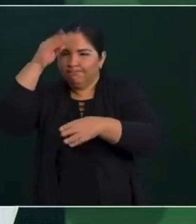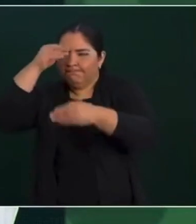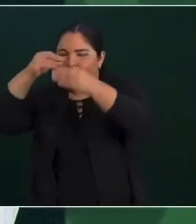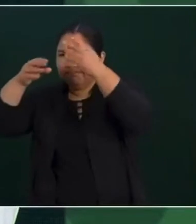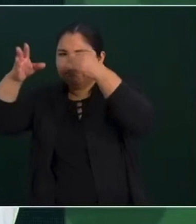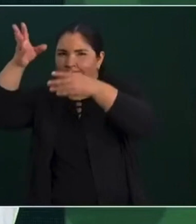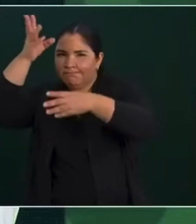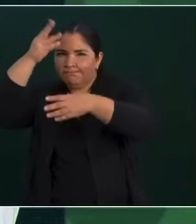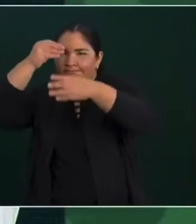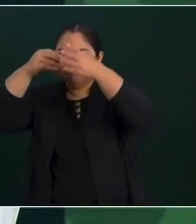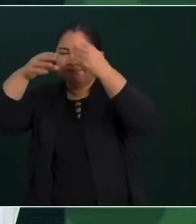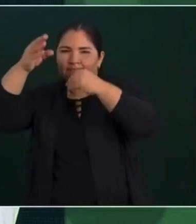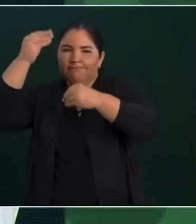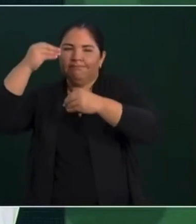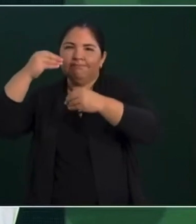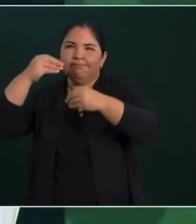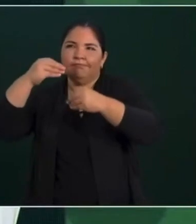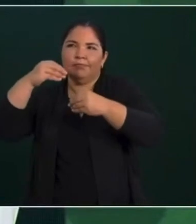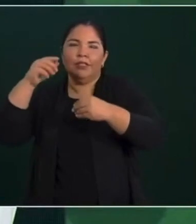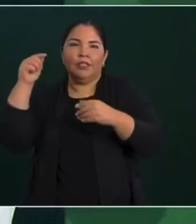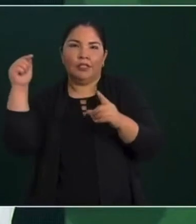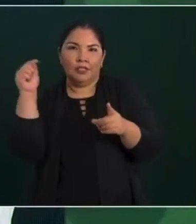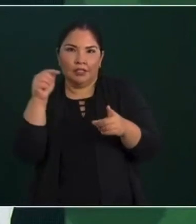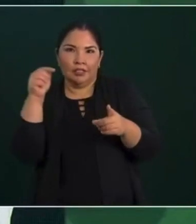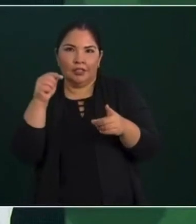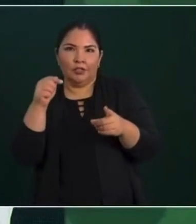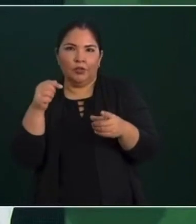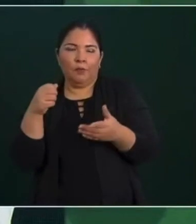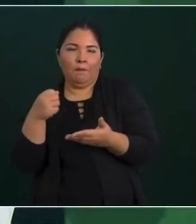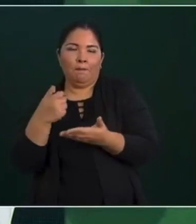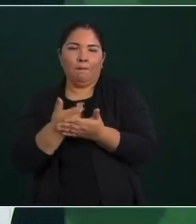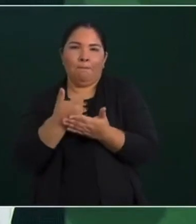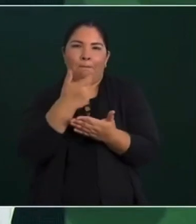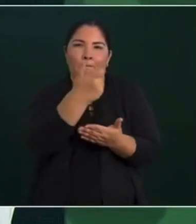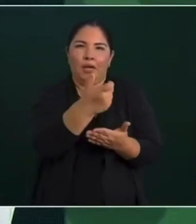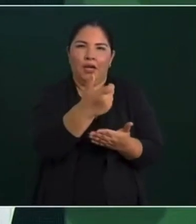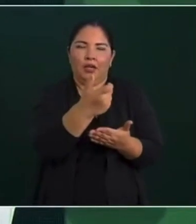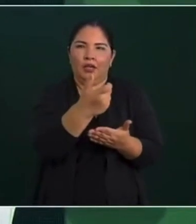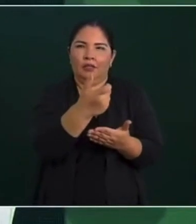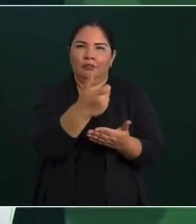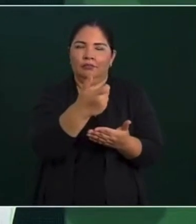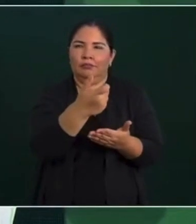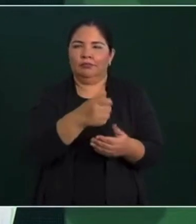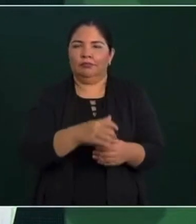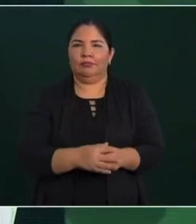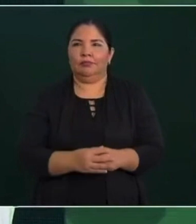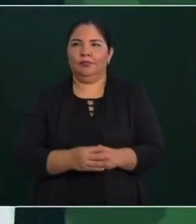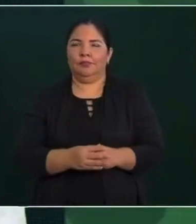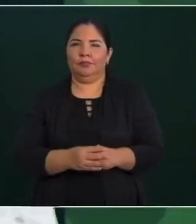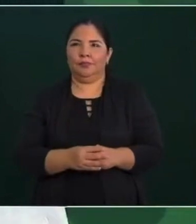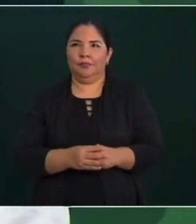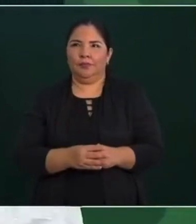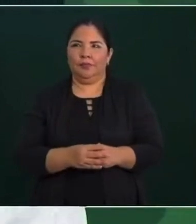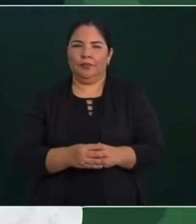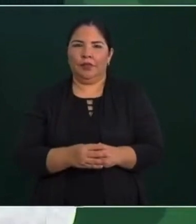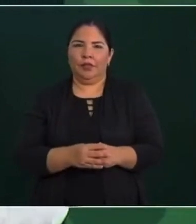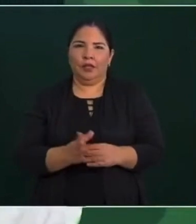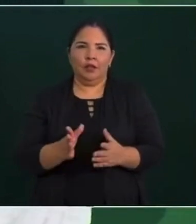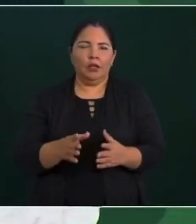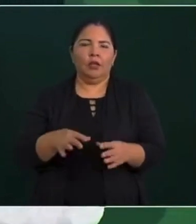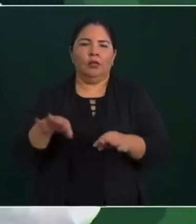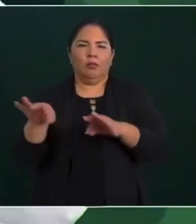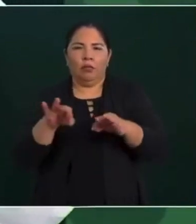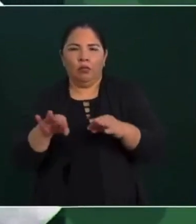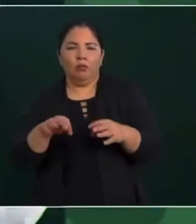y reciben un salario mínimo, están ocupados en